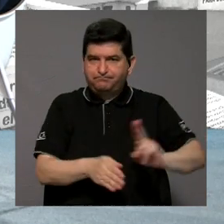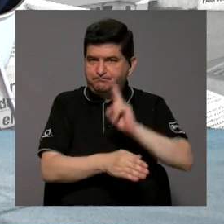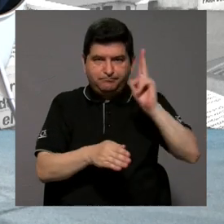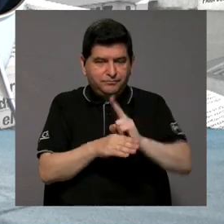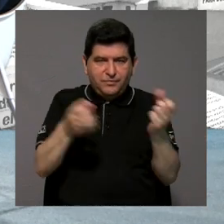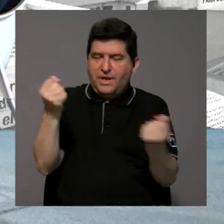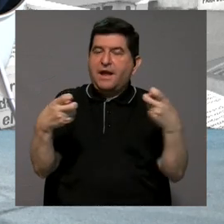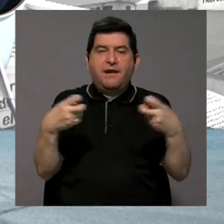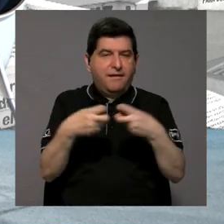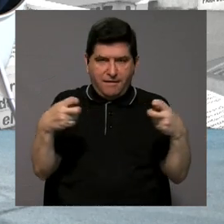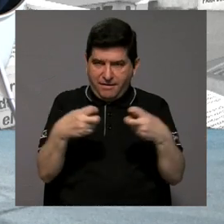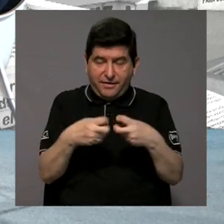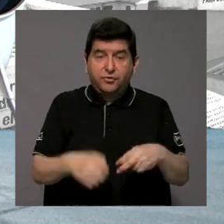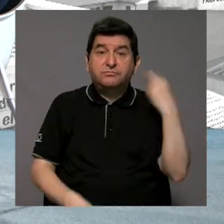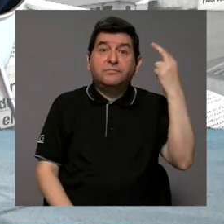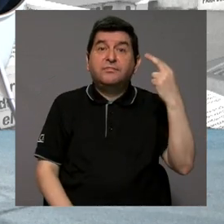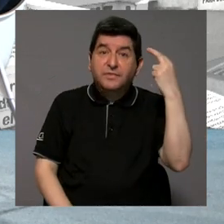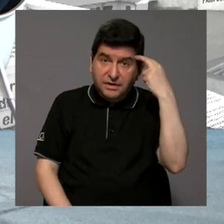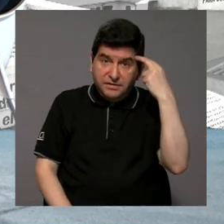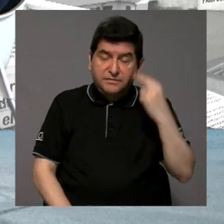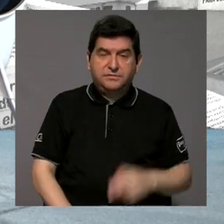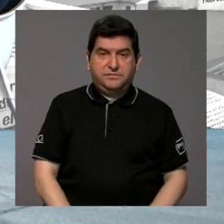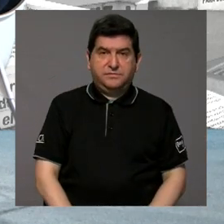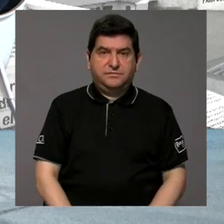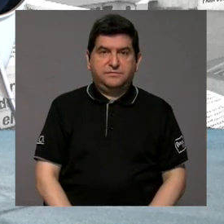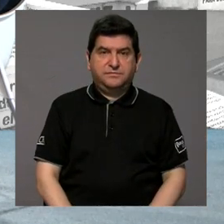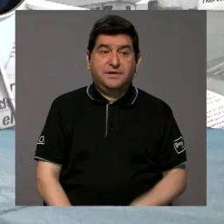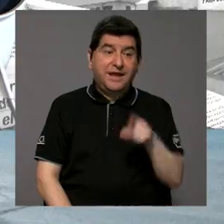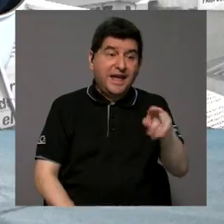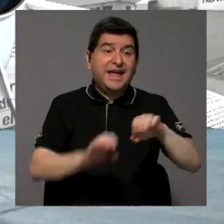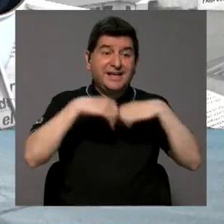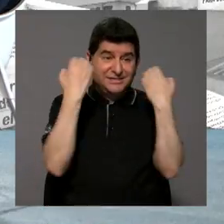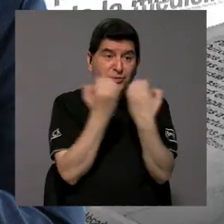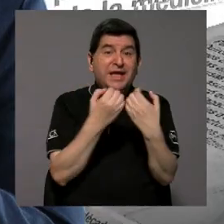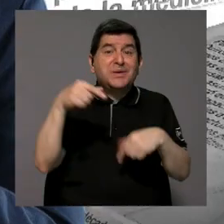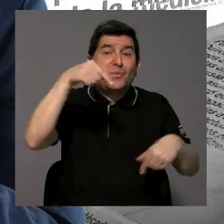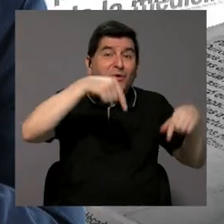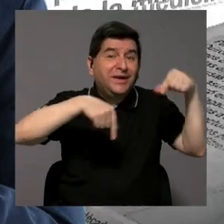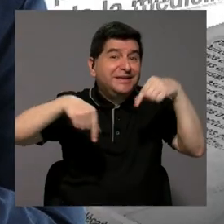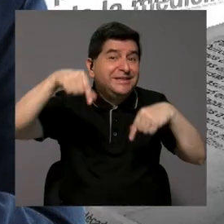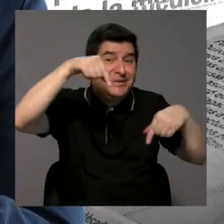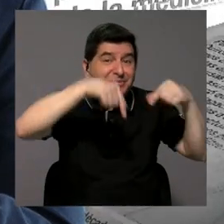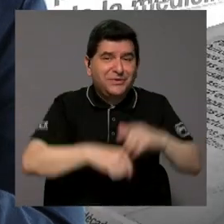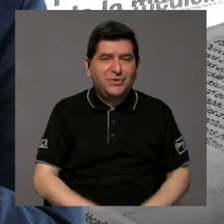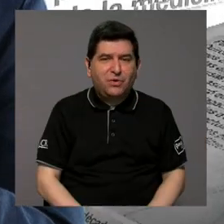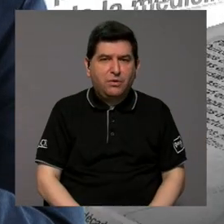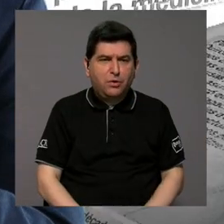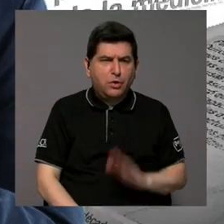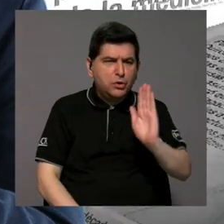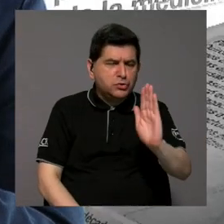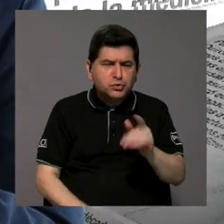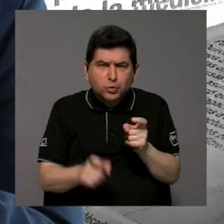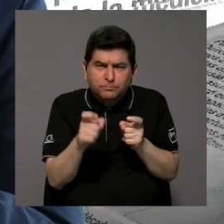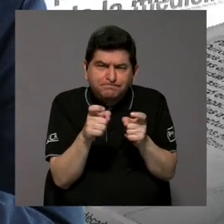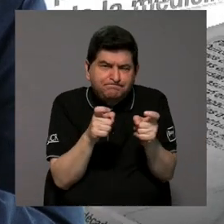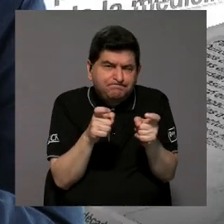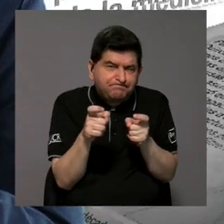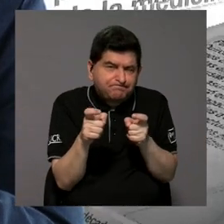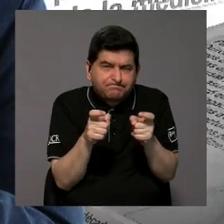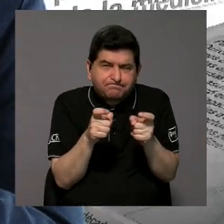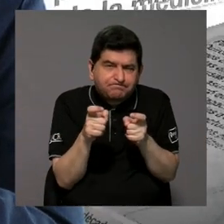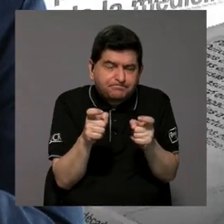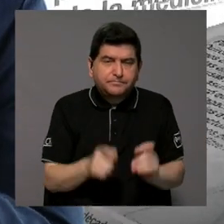para carros eléctricos, porque esos son equipos químicos. Entonces, la manipulación que debe hacerse,